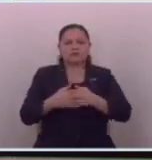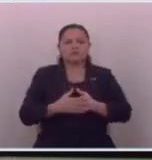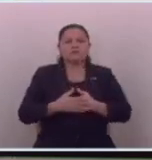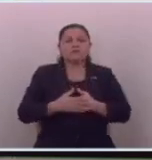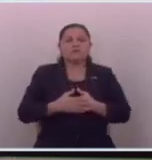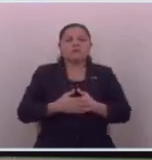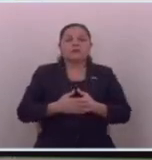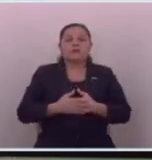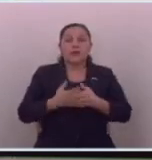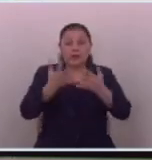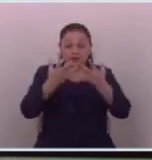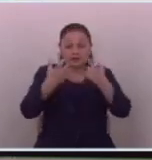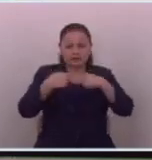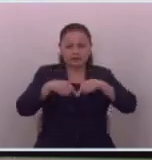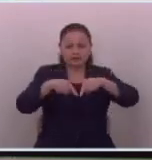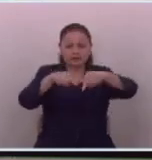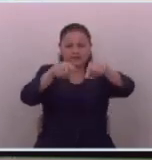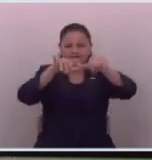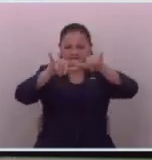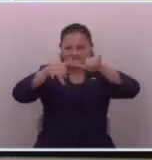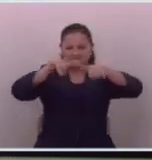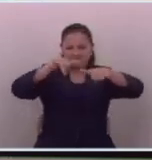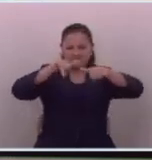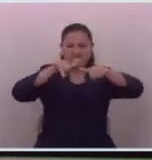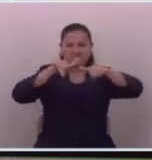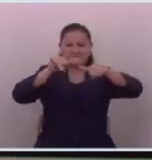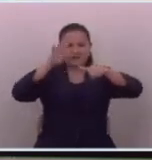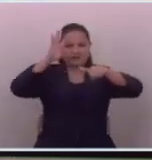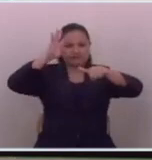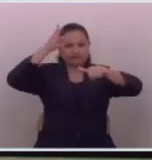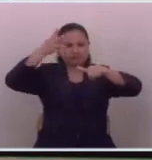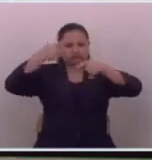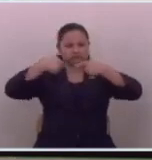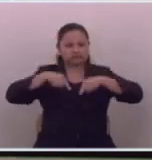porque quieren seguir timando quieren seguir mintiendo